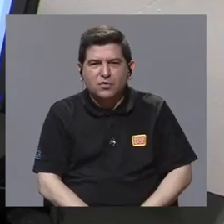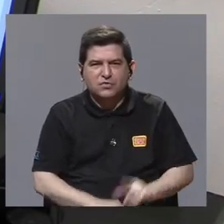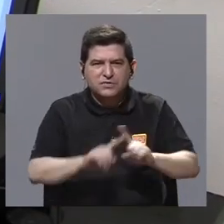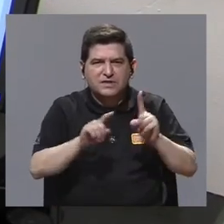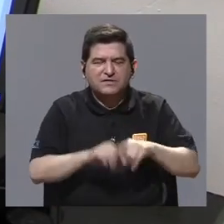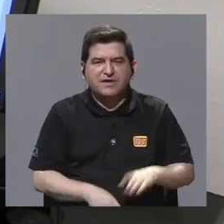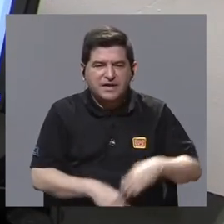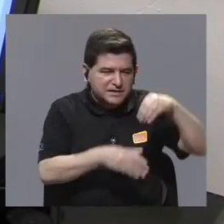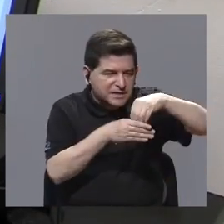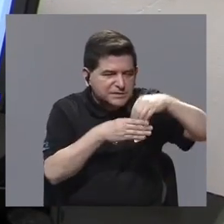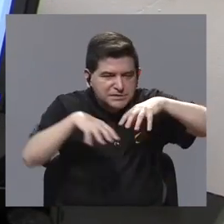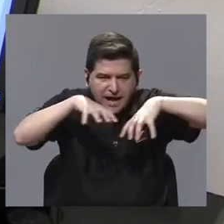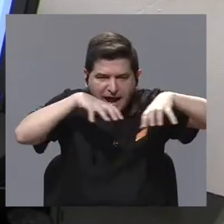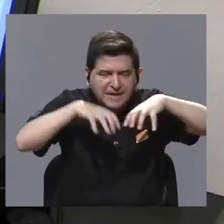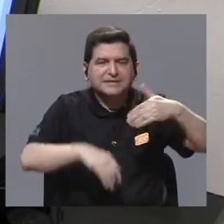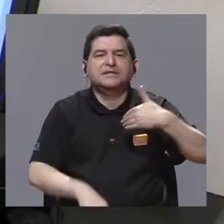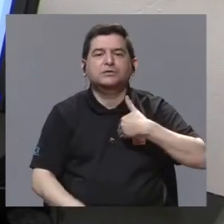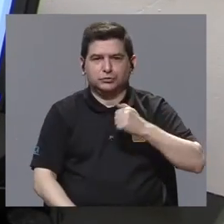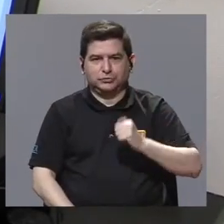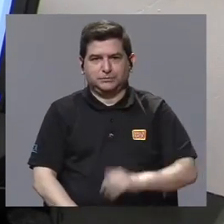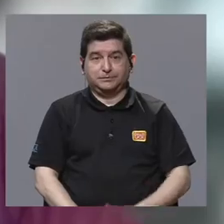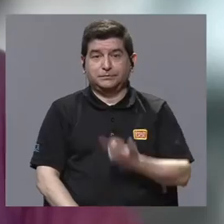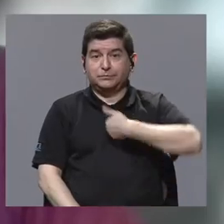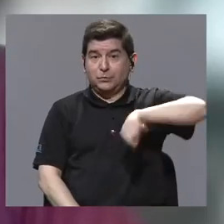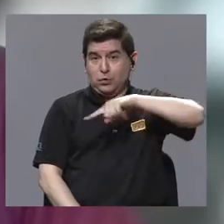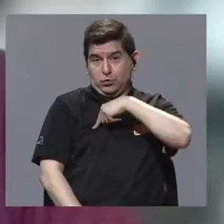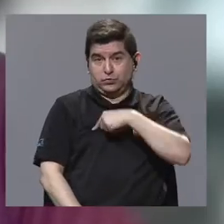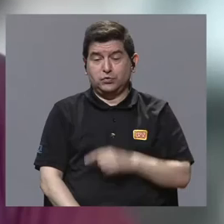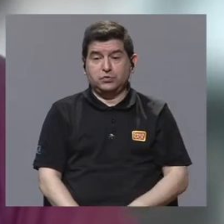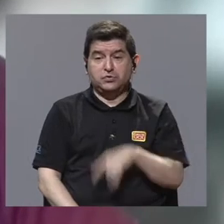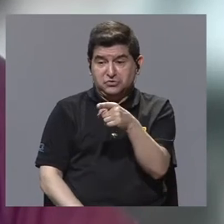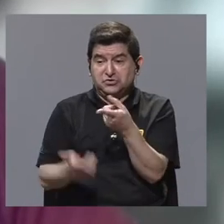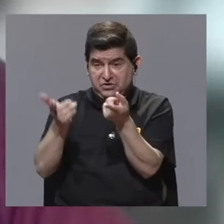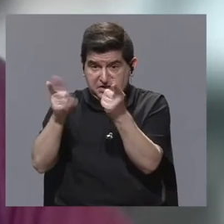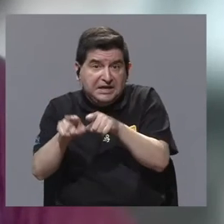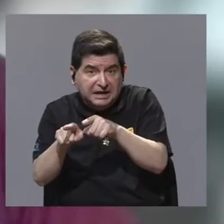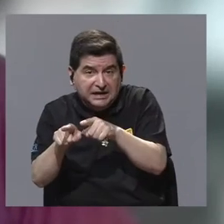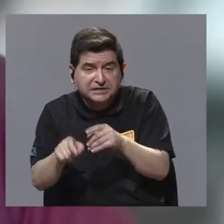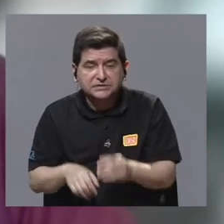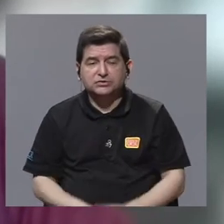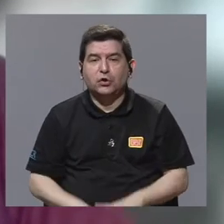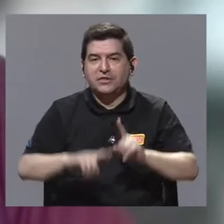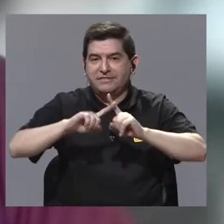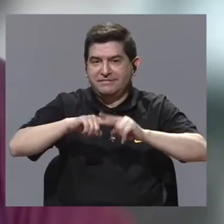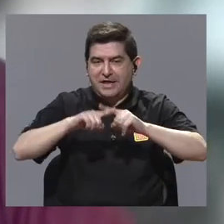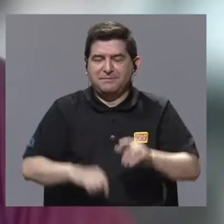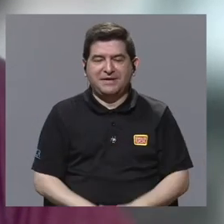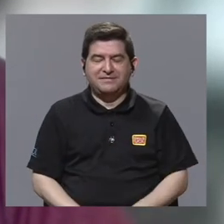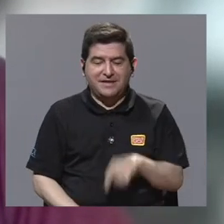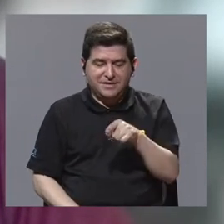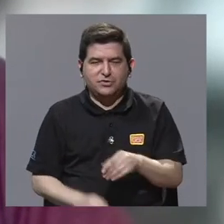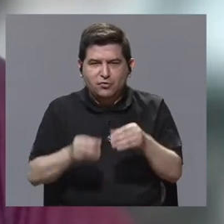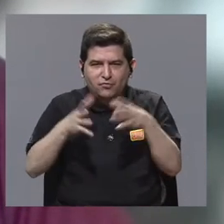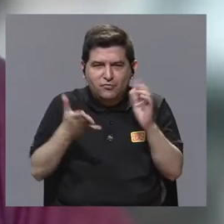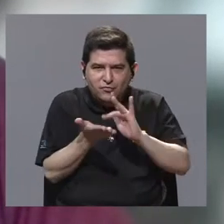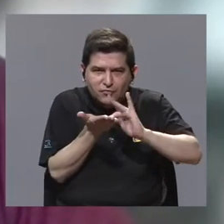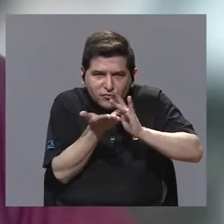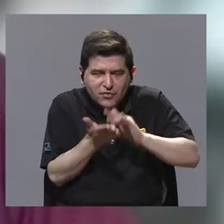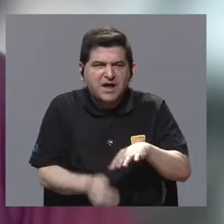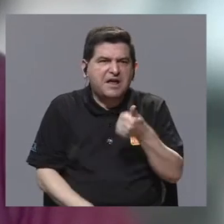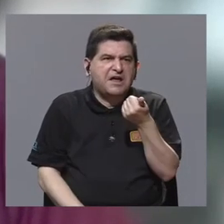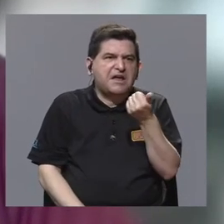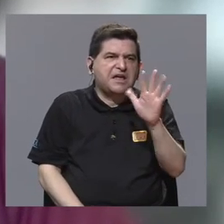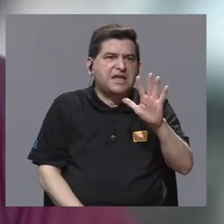los agentes activos de este producto. Nosotros lo que vamos a hacer son, dependiendo del radiofármaco,